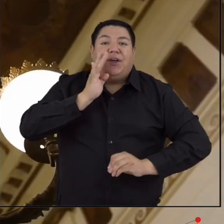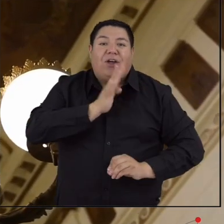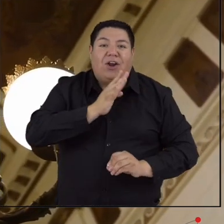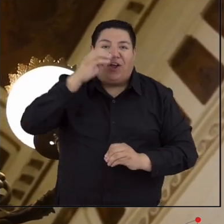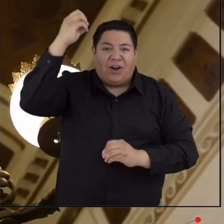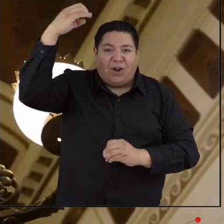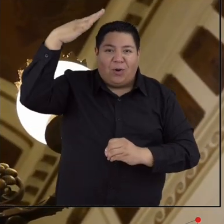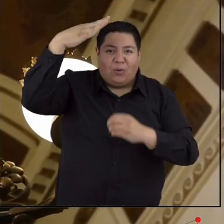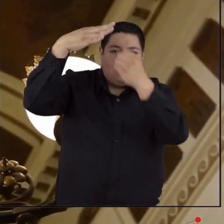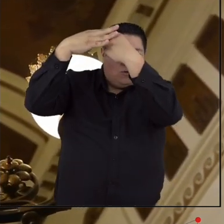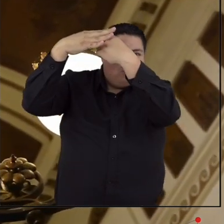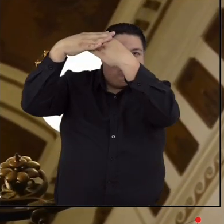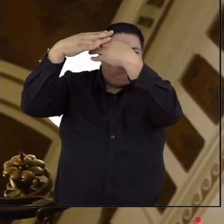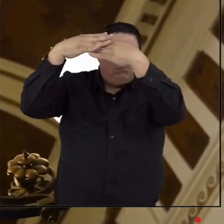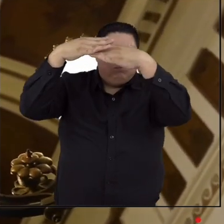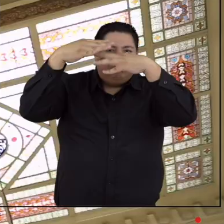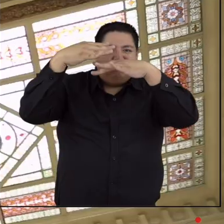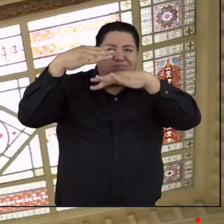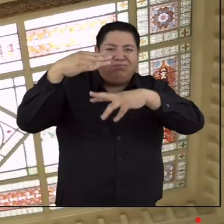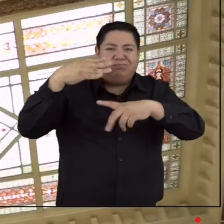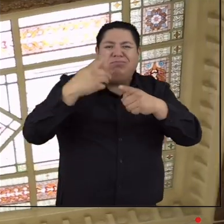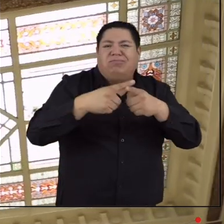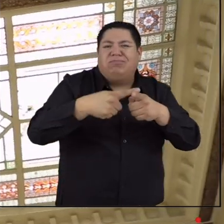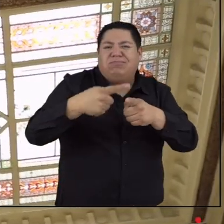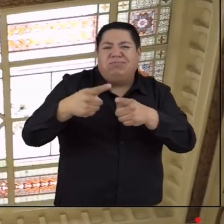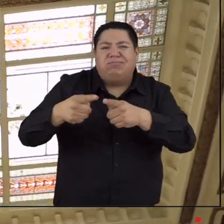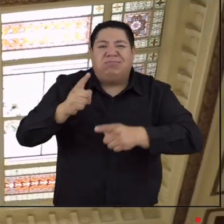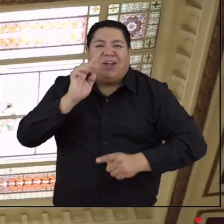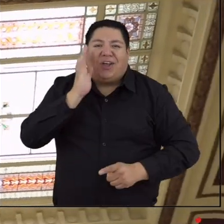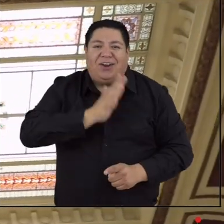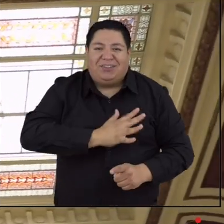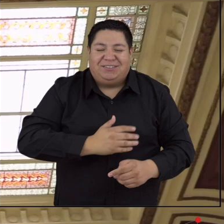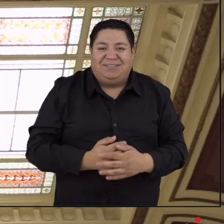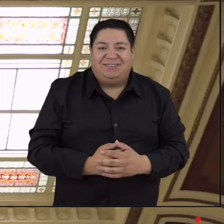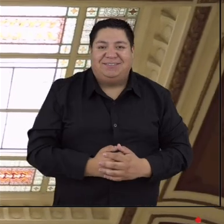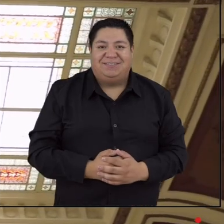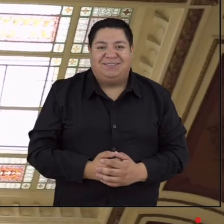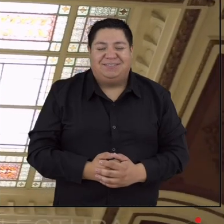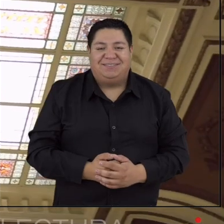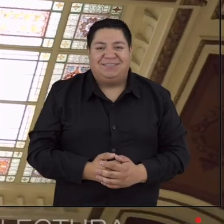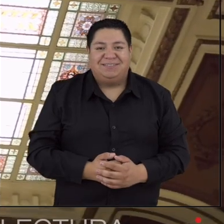sobre la luz, rompiéndola en mil destellos de múltiples tonalidades.